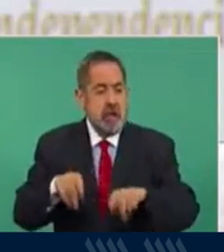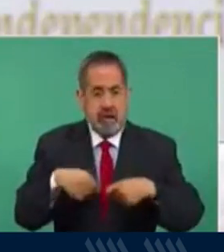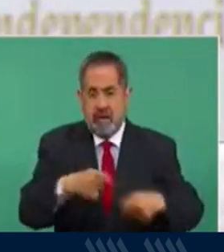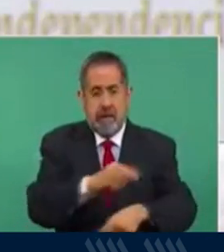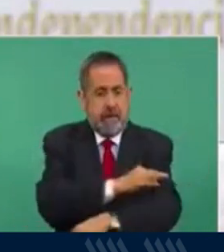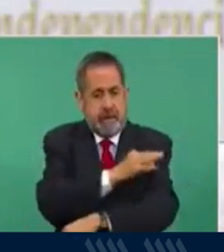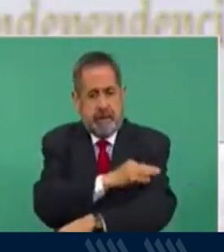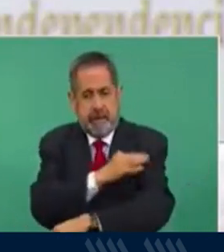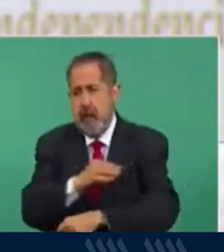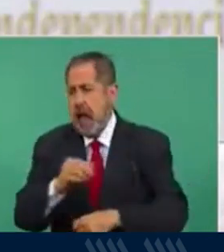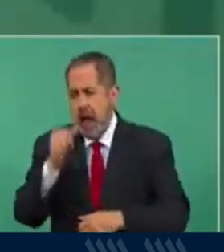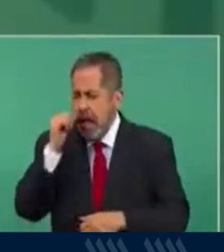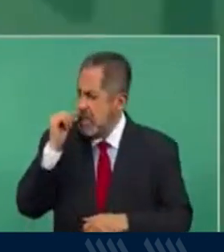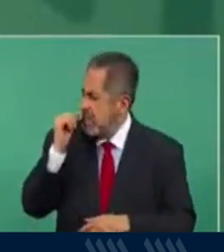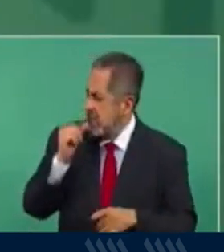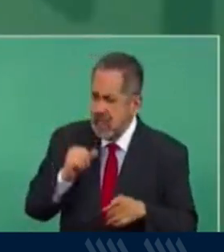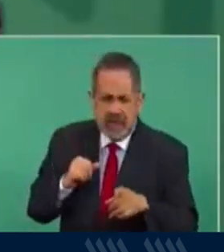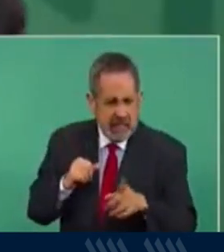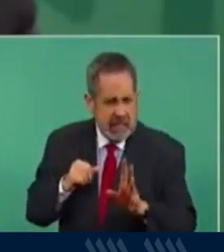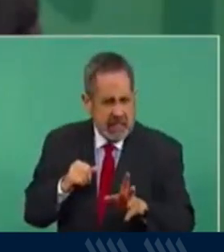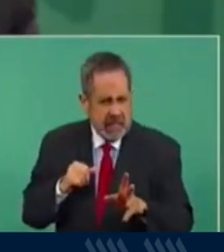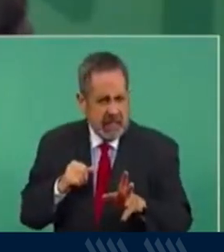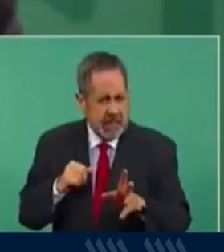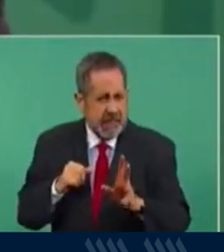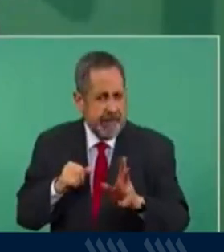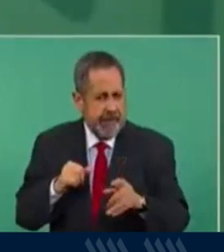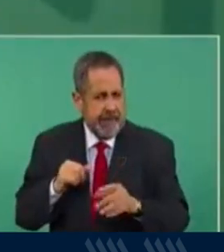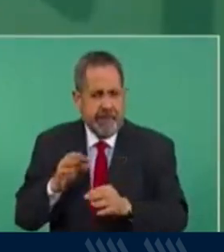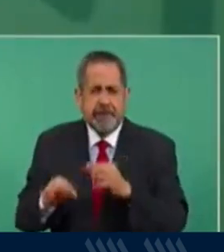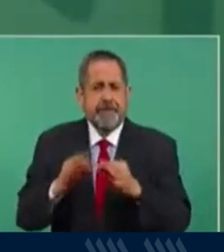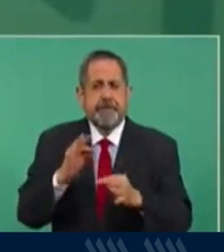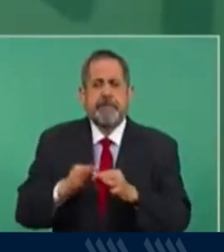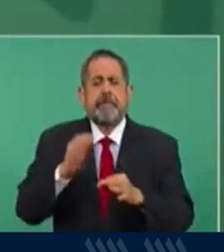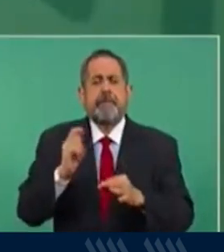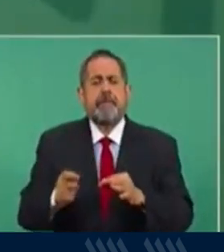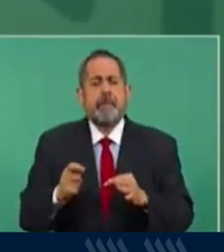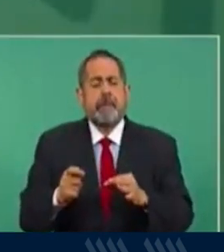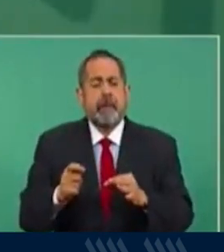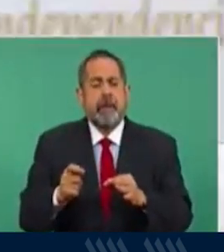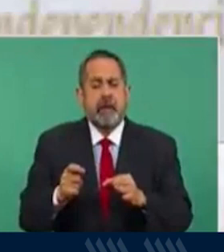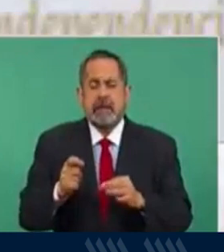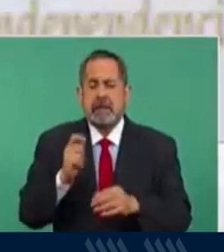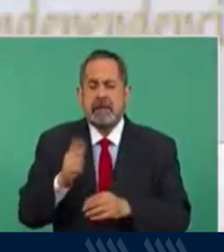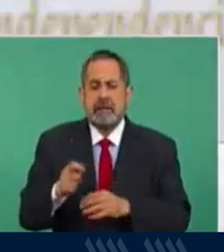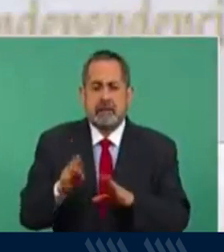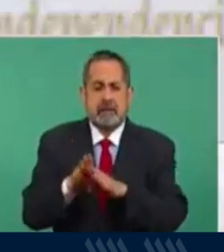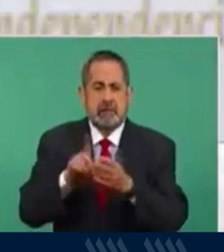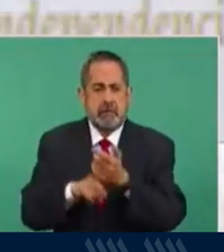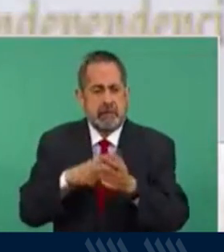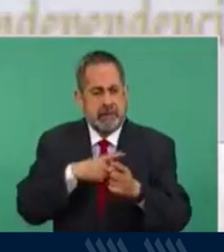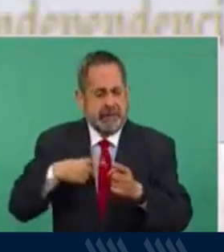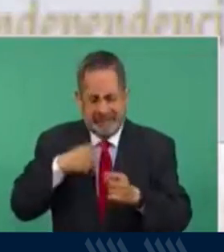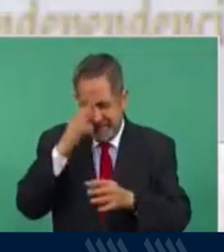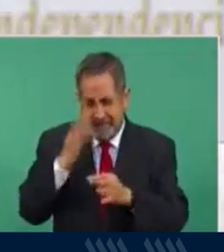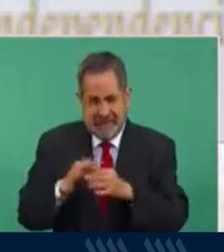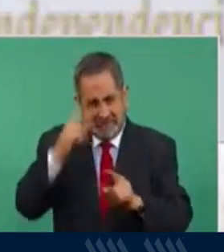ayer ya casi llegamos a lo que debe de ser